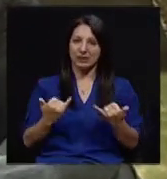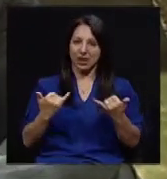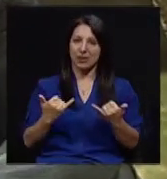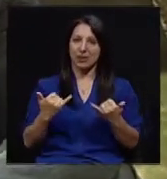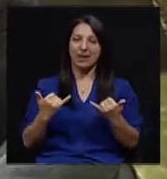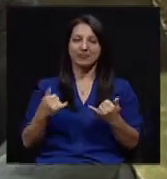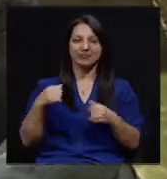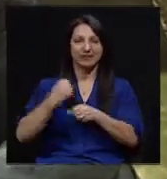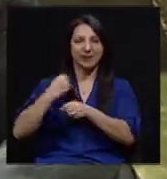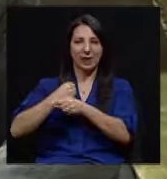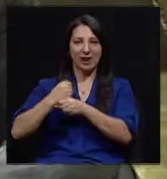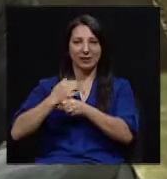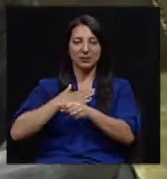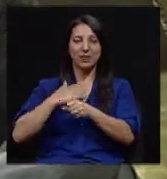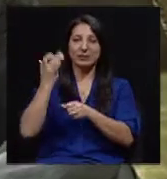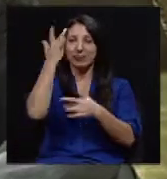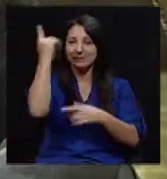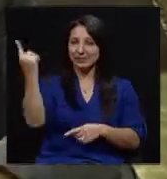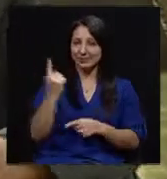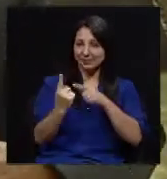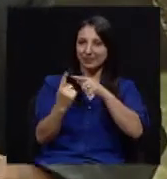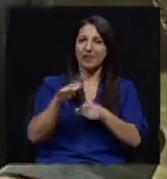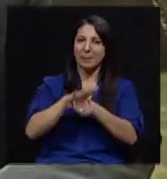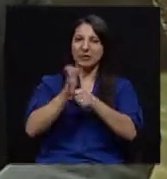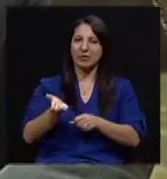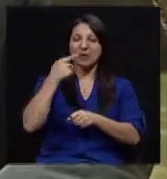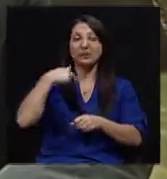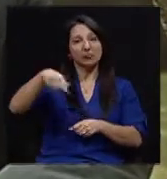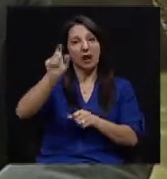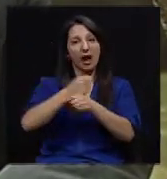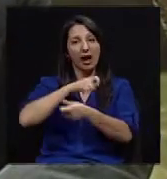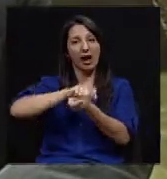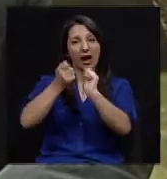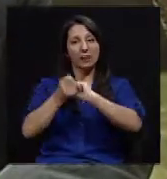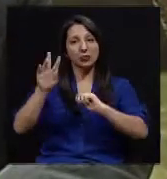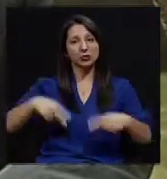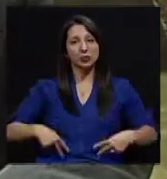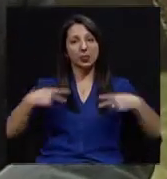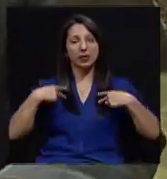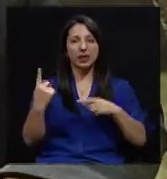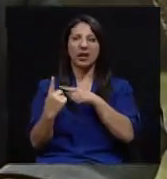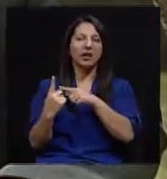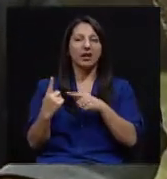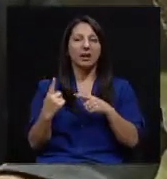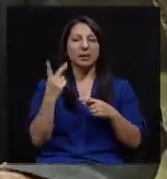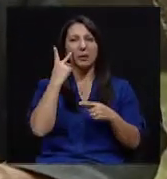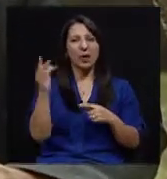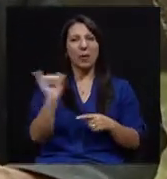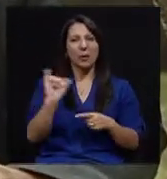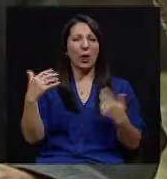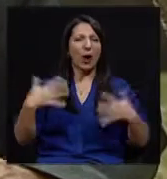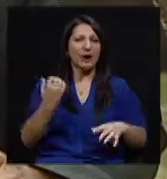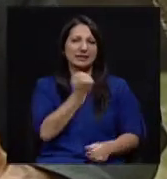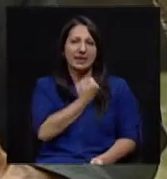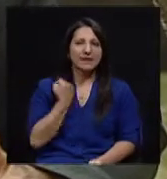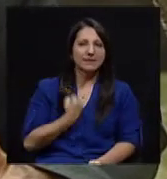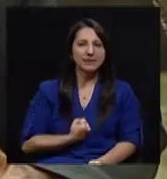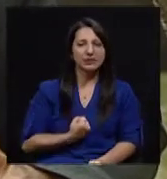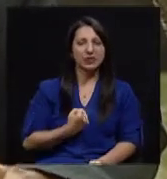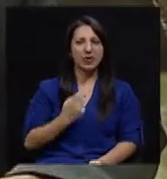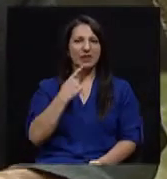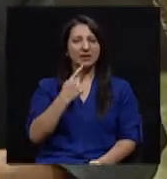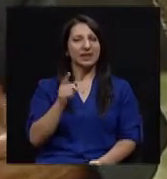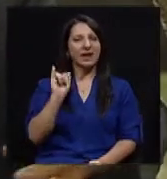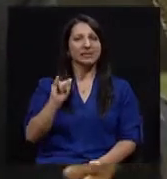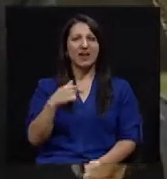clínica, cuando el paciente llega con hipertensión y uno lo manda a hacer cambios en el estilo de vida, es que el paciente ve eso como un sacrificio, literalmente se lo dicen